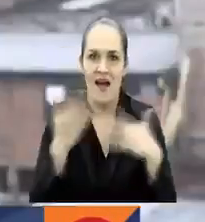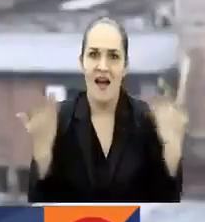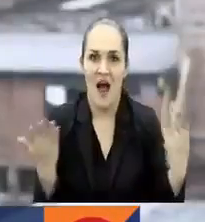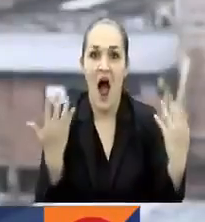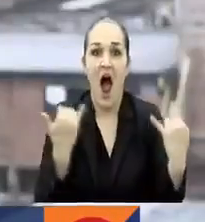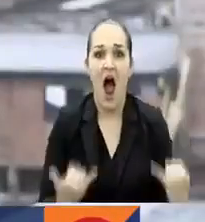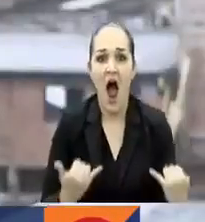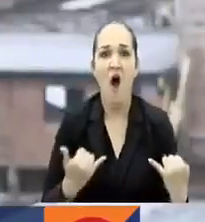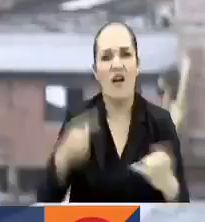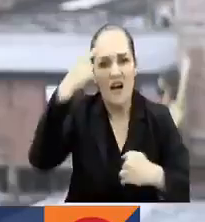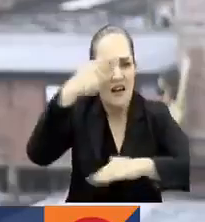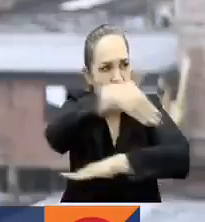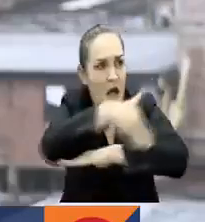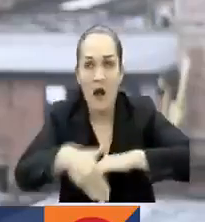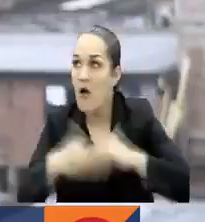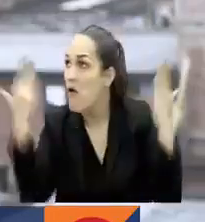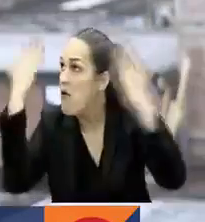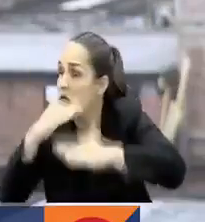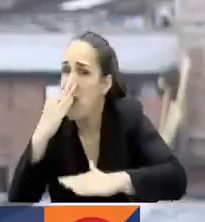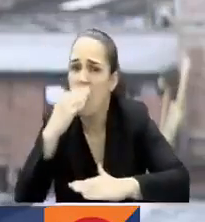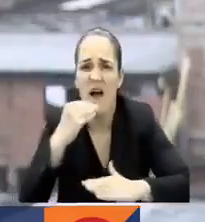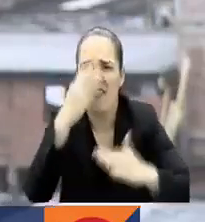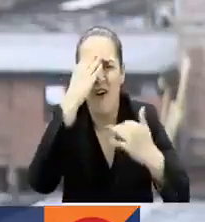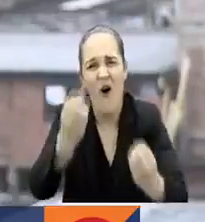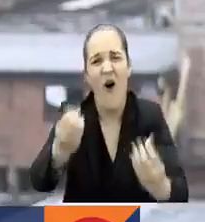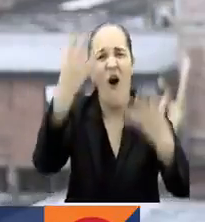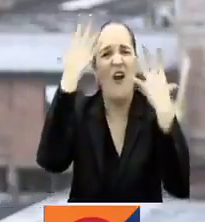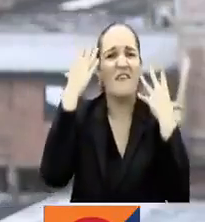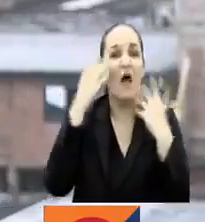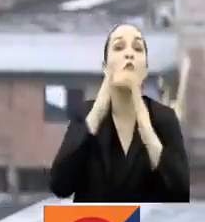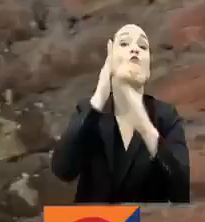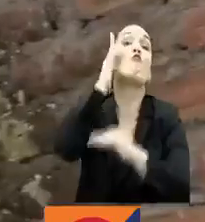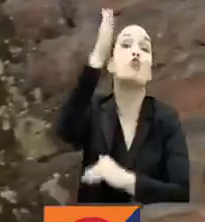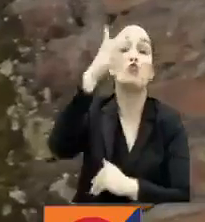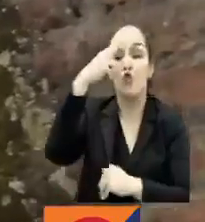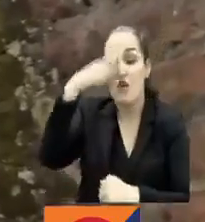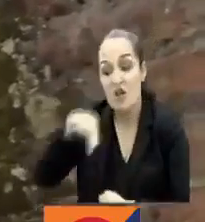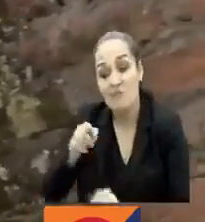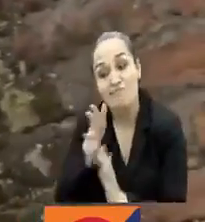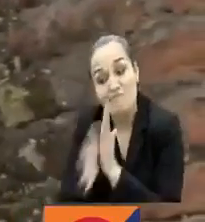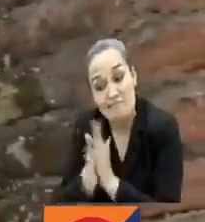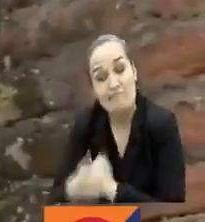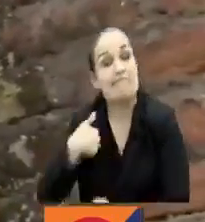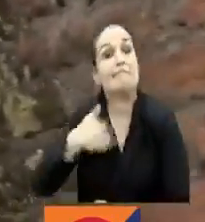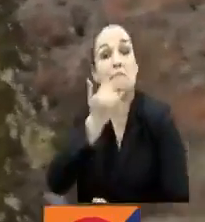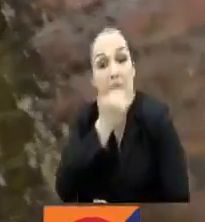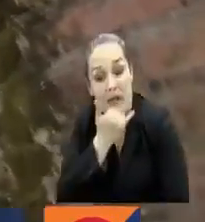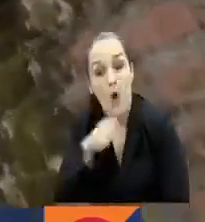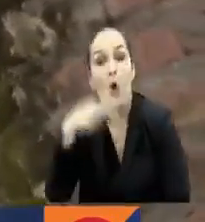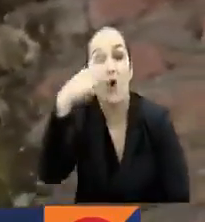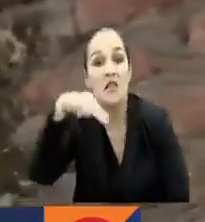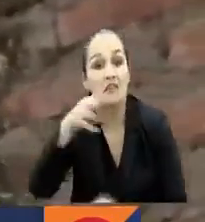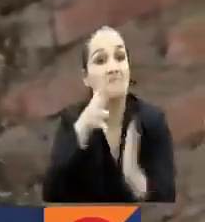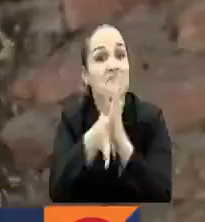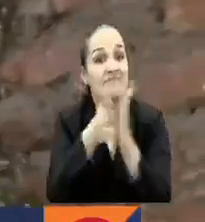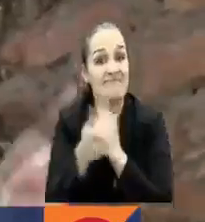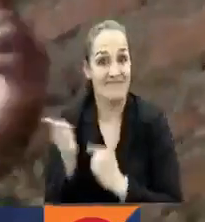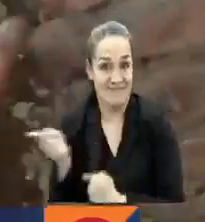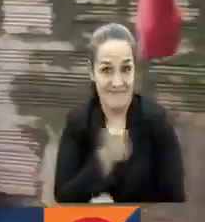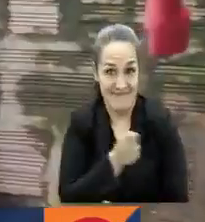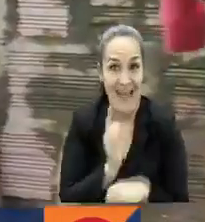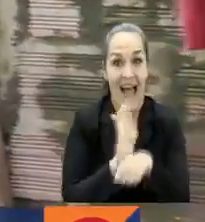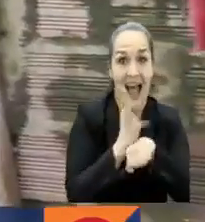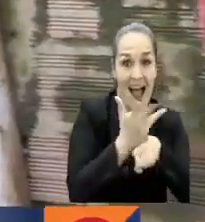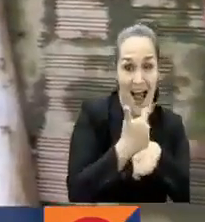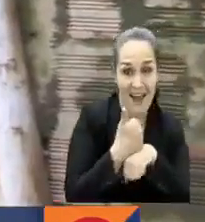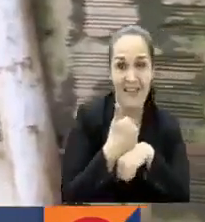la calle quedaron como en las historias, que uno ya le contará a sus hijos o nietos o bisnietos. Así, con arte, deporte y educación buscan cambiar